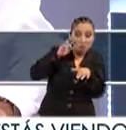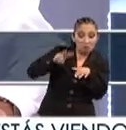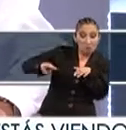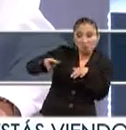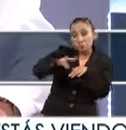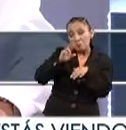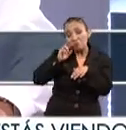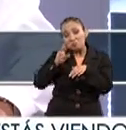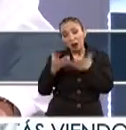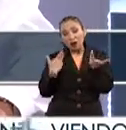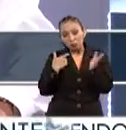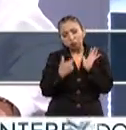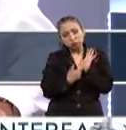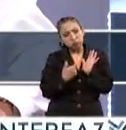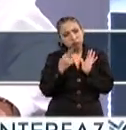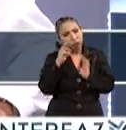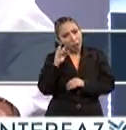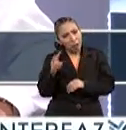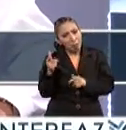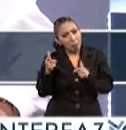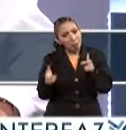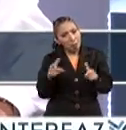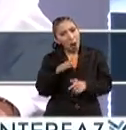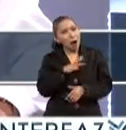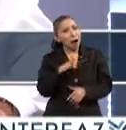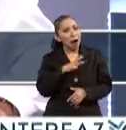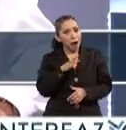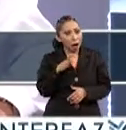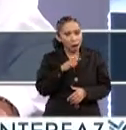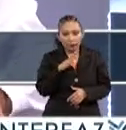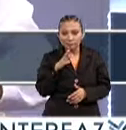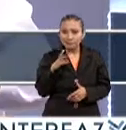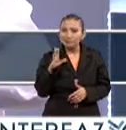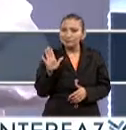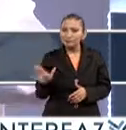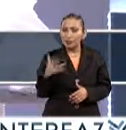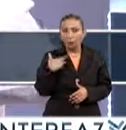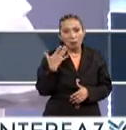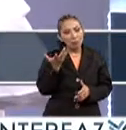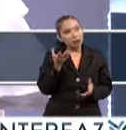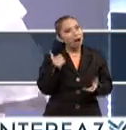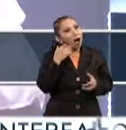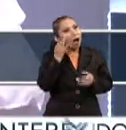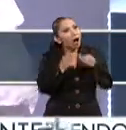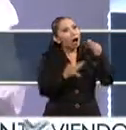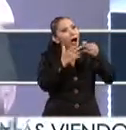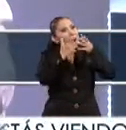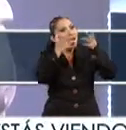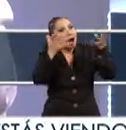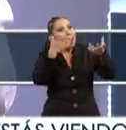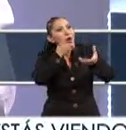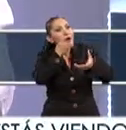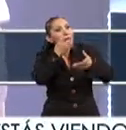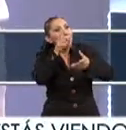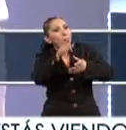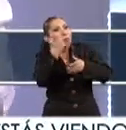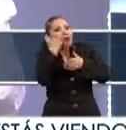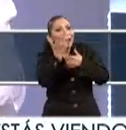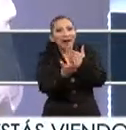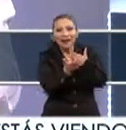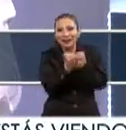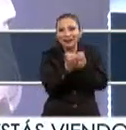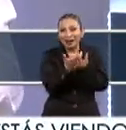muestra toda una receptividad enorme y está